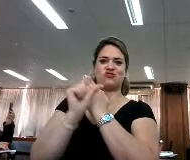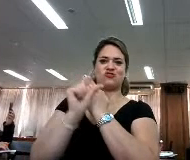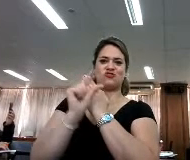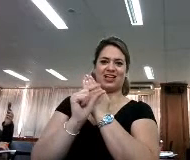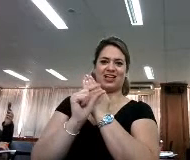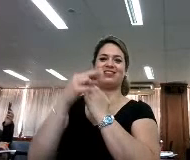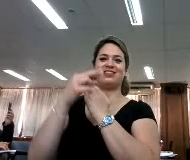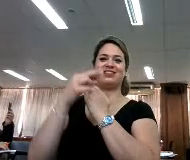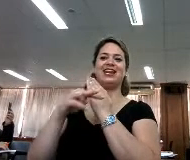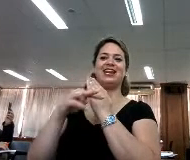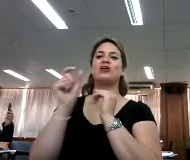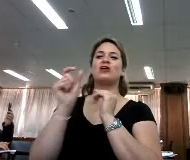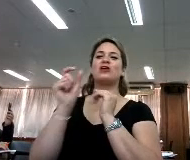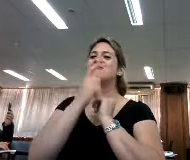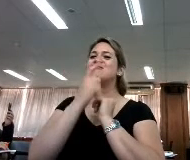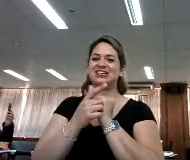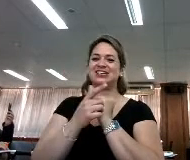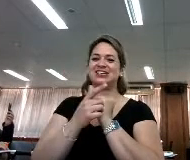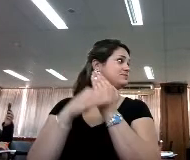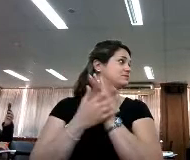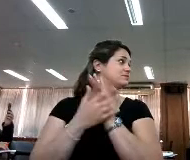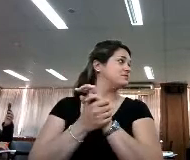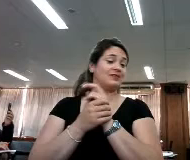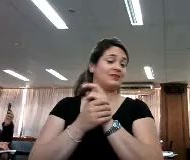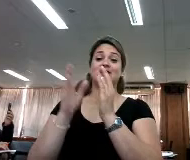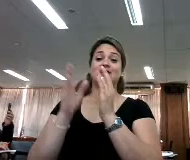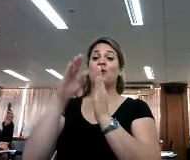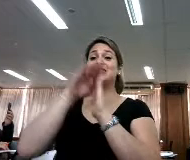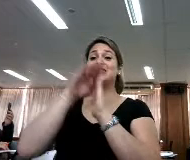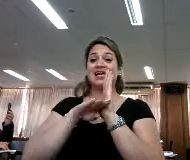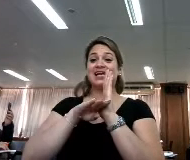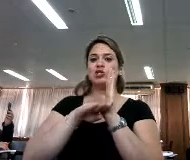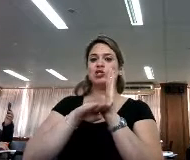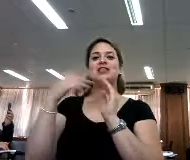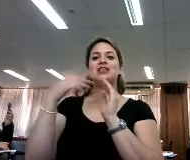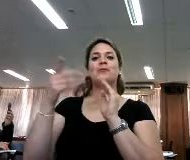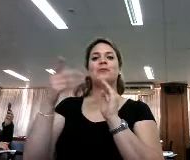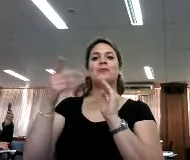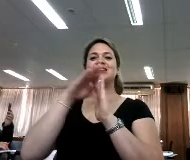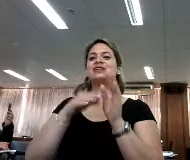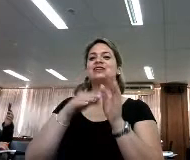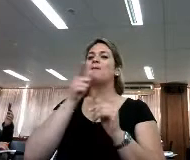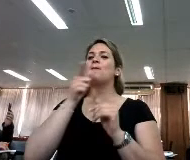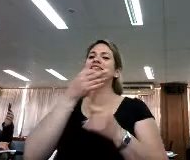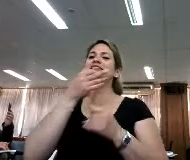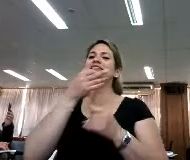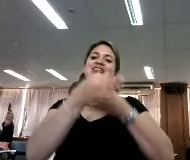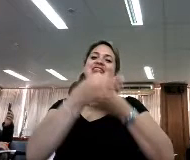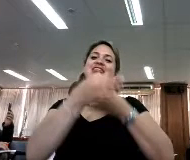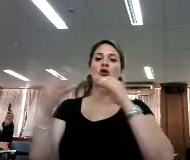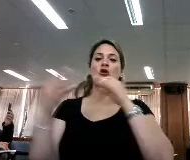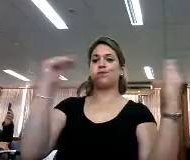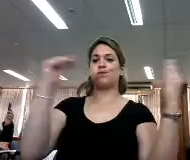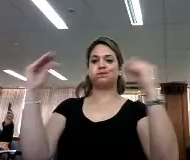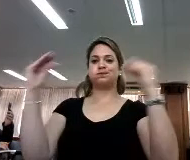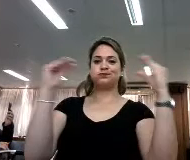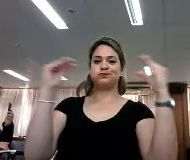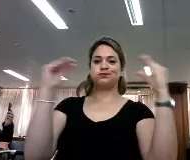fácil, acá está el texto, y acá el texto lo hicieron en diálogo, textos cortos y